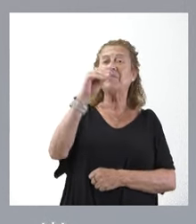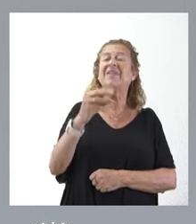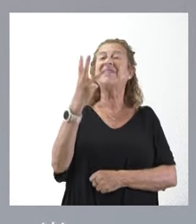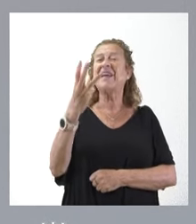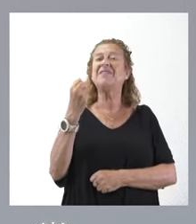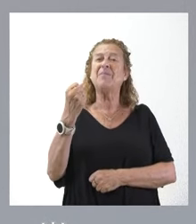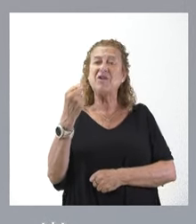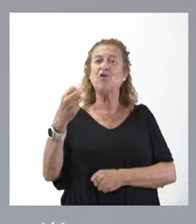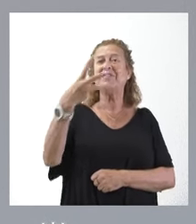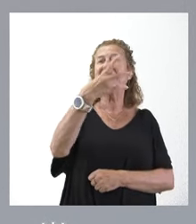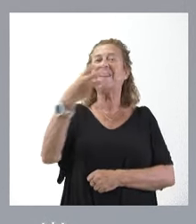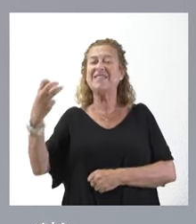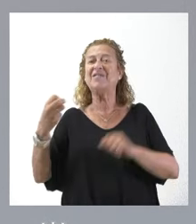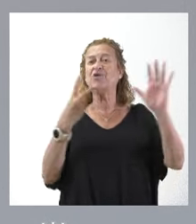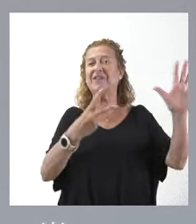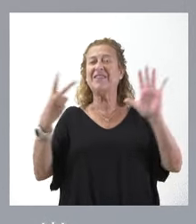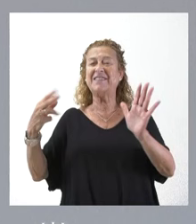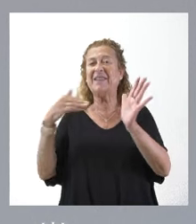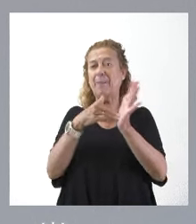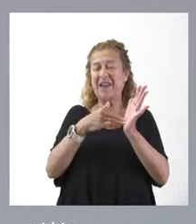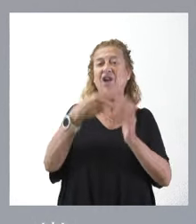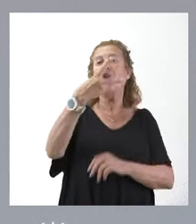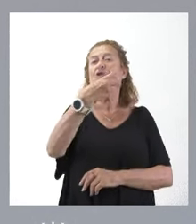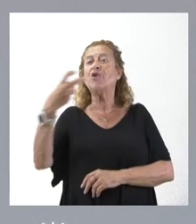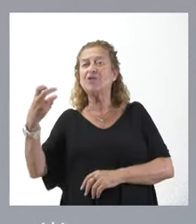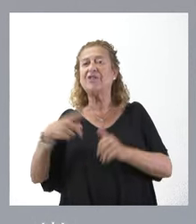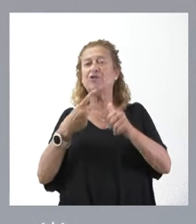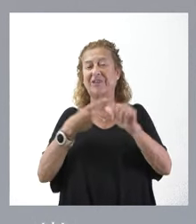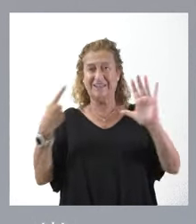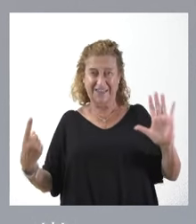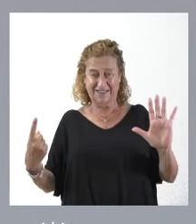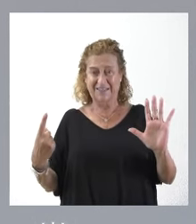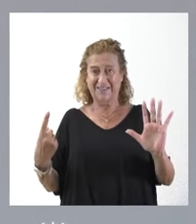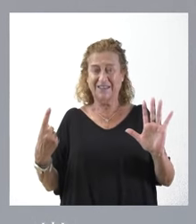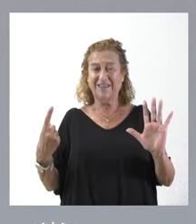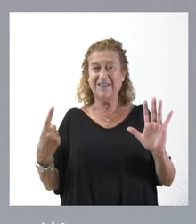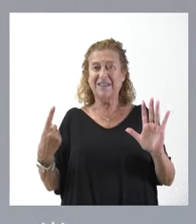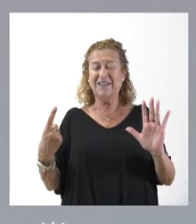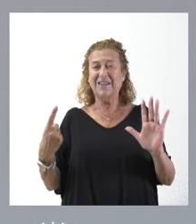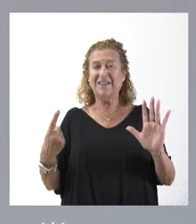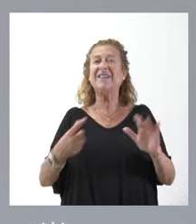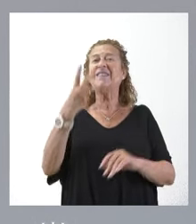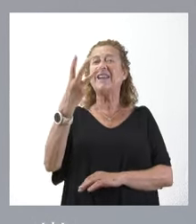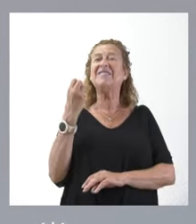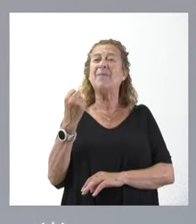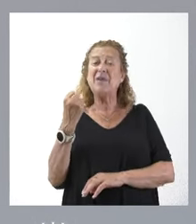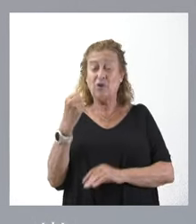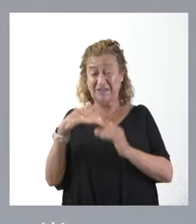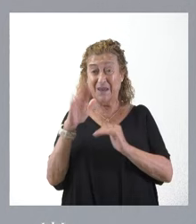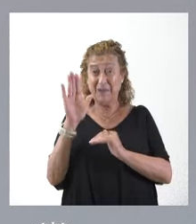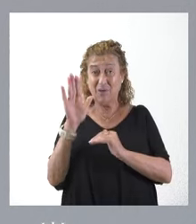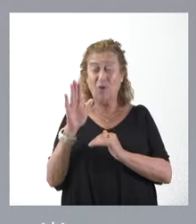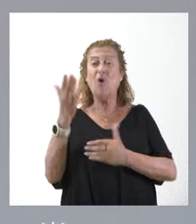.377.236. Tres millones y pico,